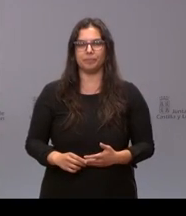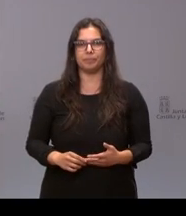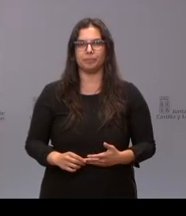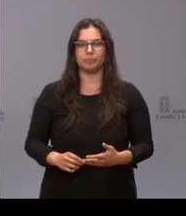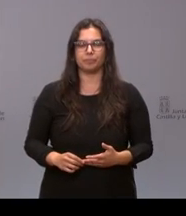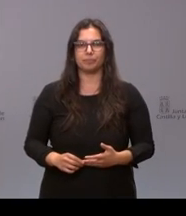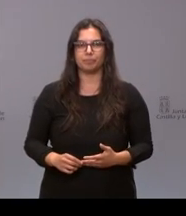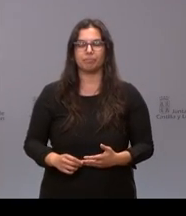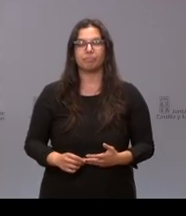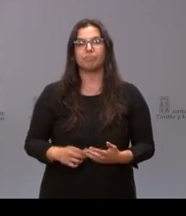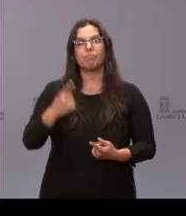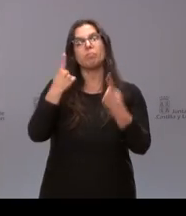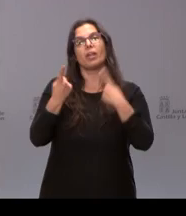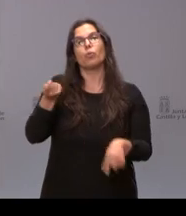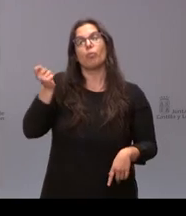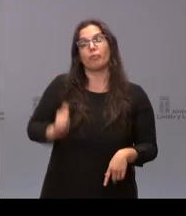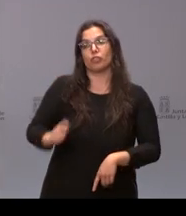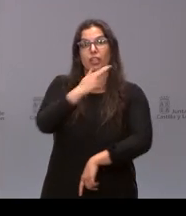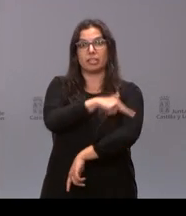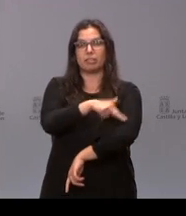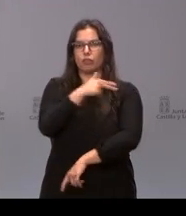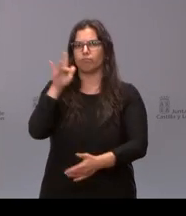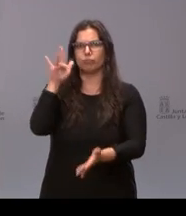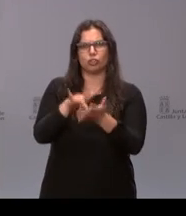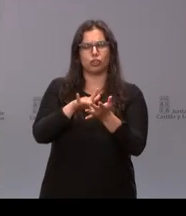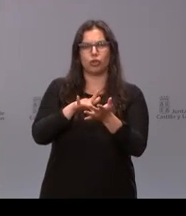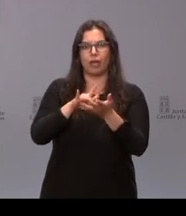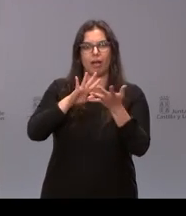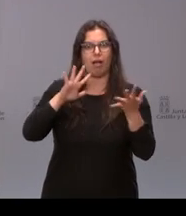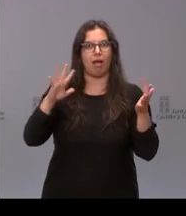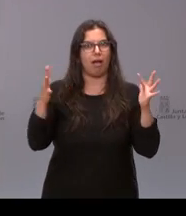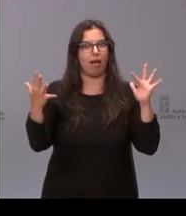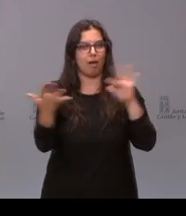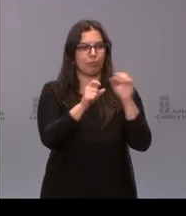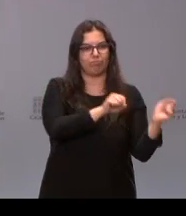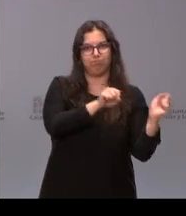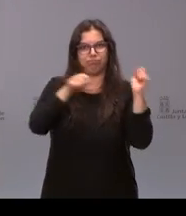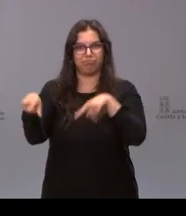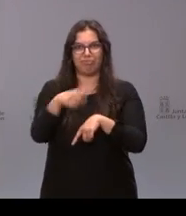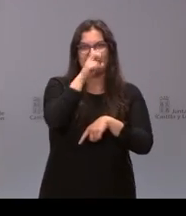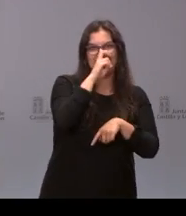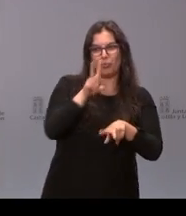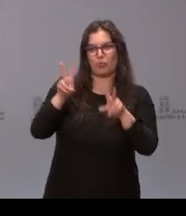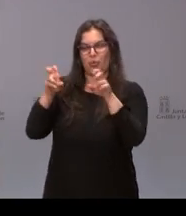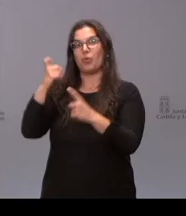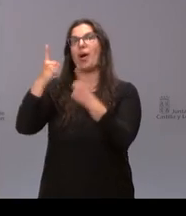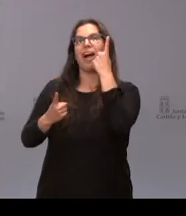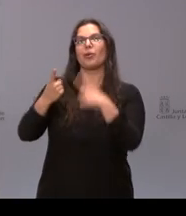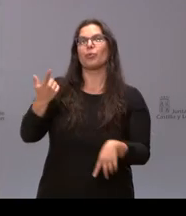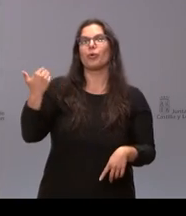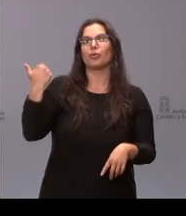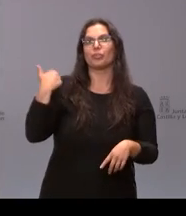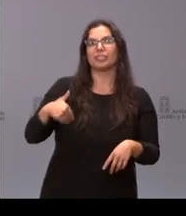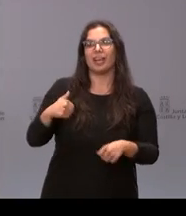Hay profesionales sanitarios que vivieron en primera persona todo ese cambio, todo ese traslado. Algunos ya han terminado su etapa en